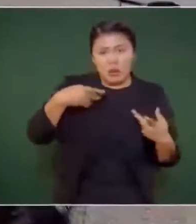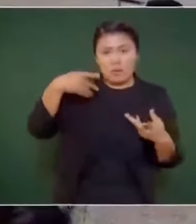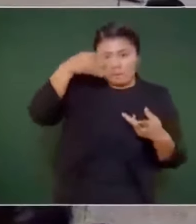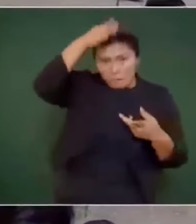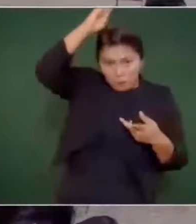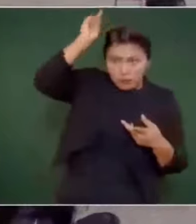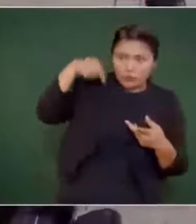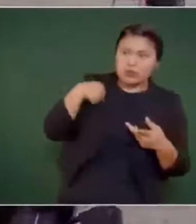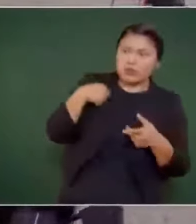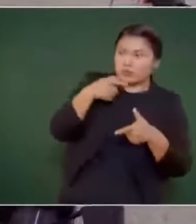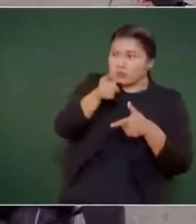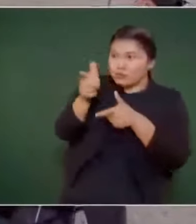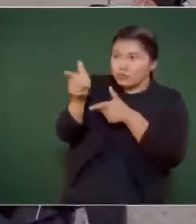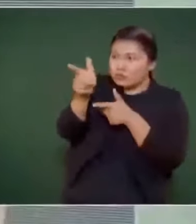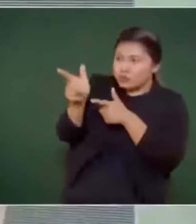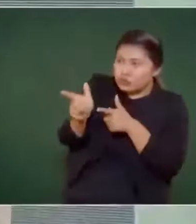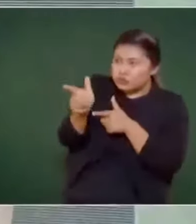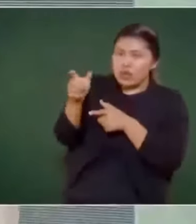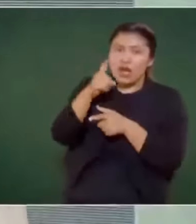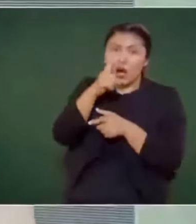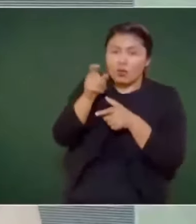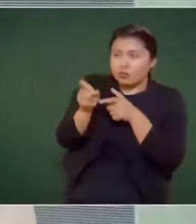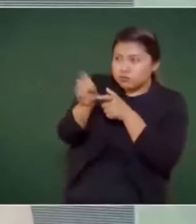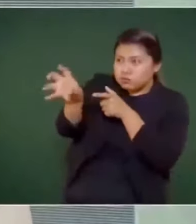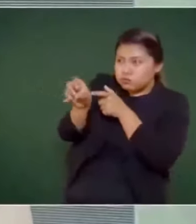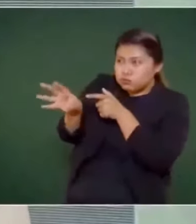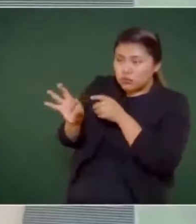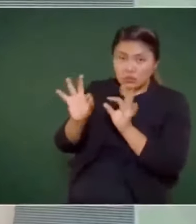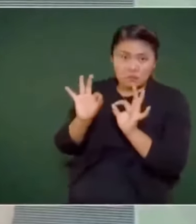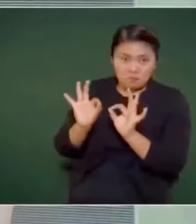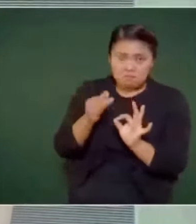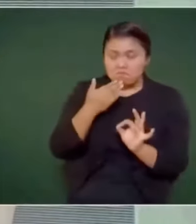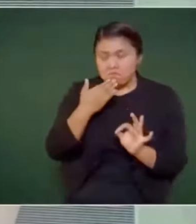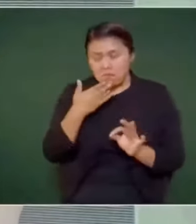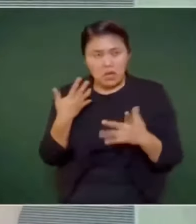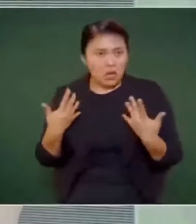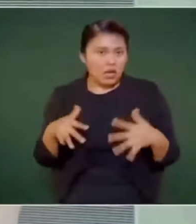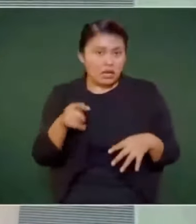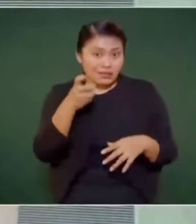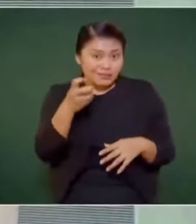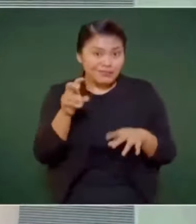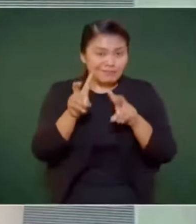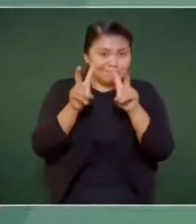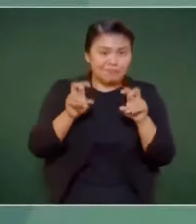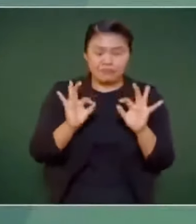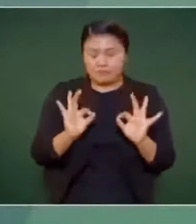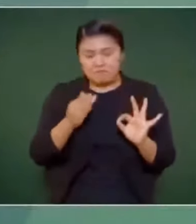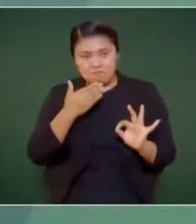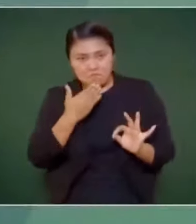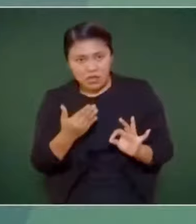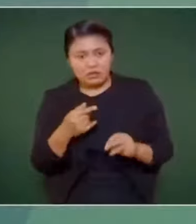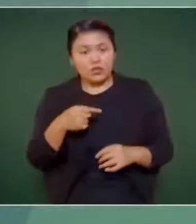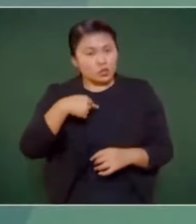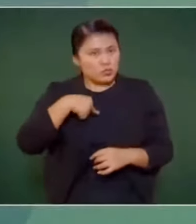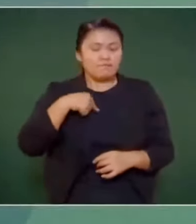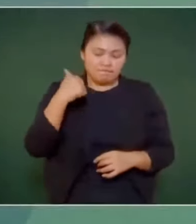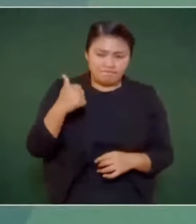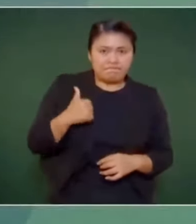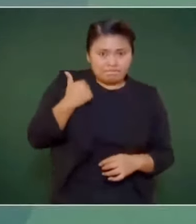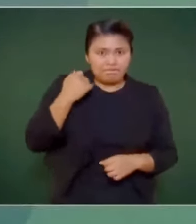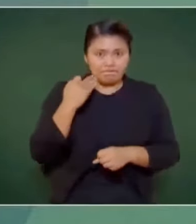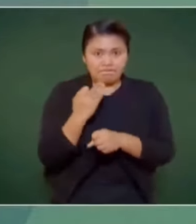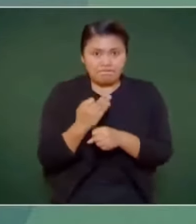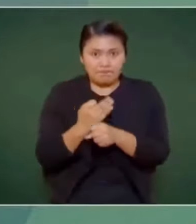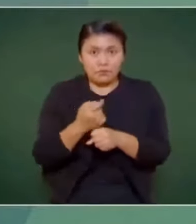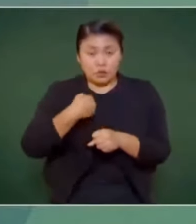trabajadores, pero ese es un tema. Y por eso también aprovecho para informar que hemos